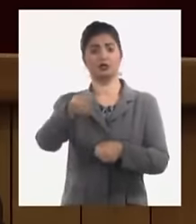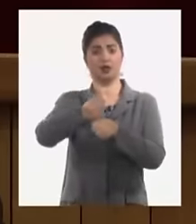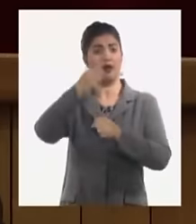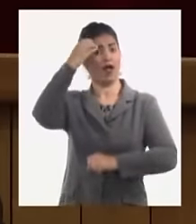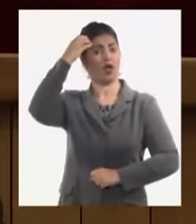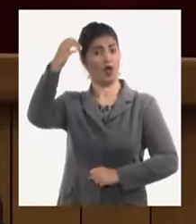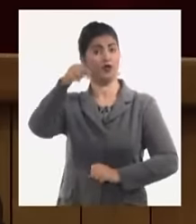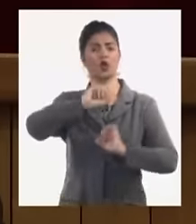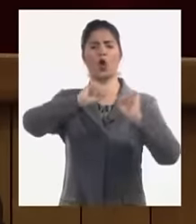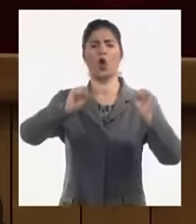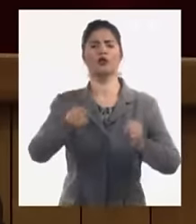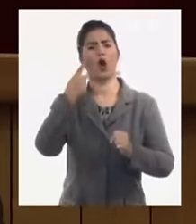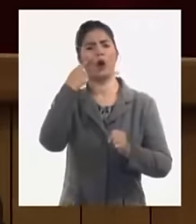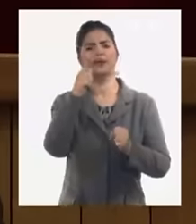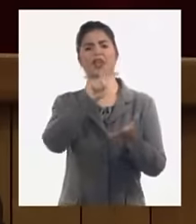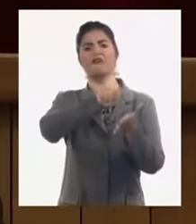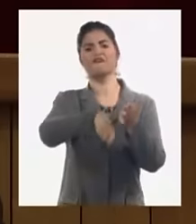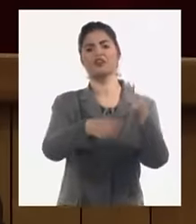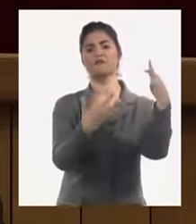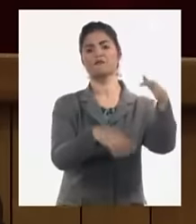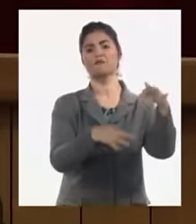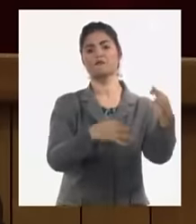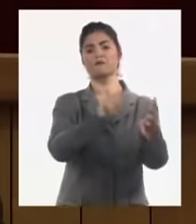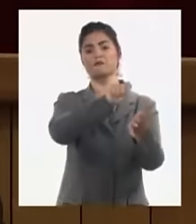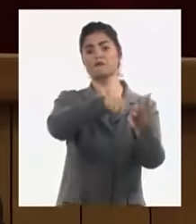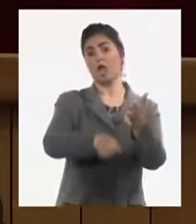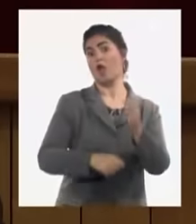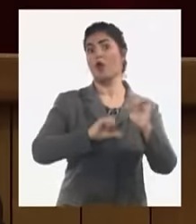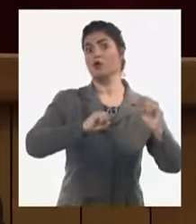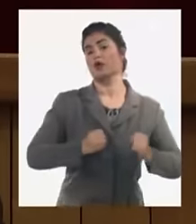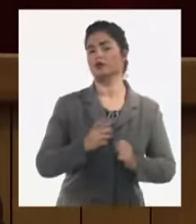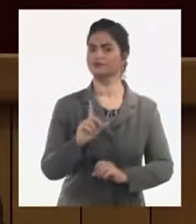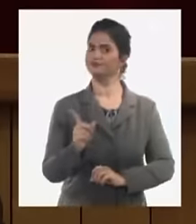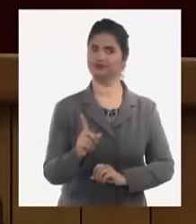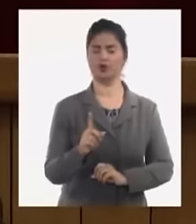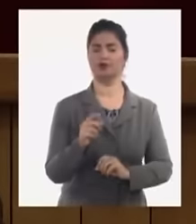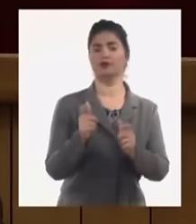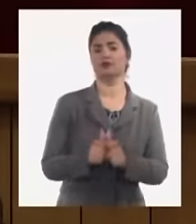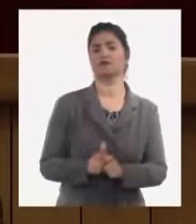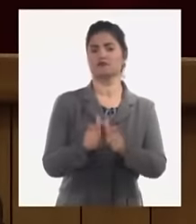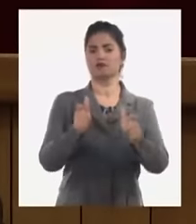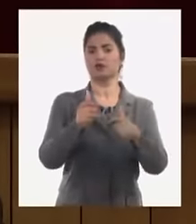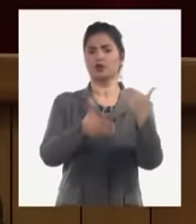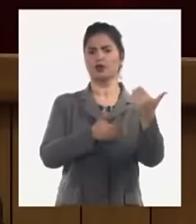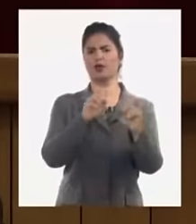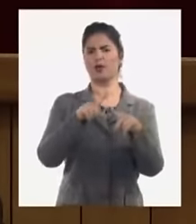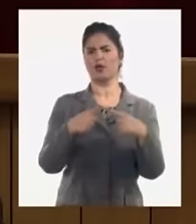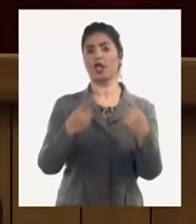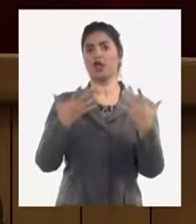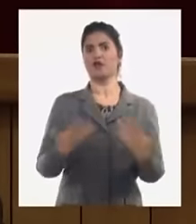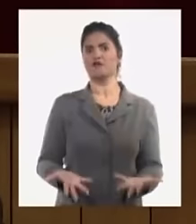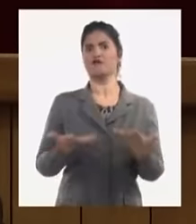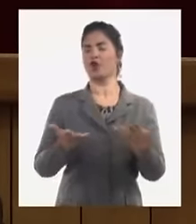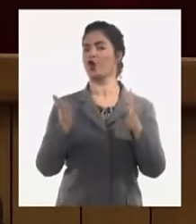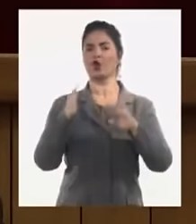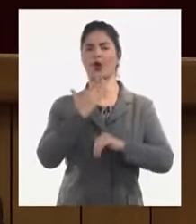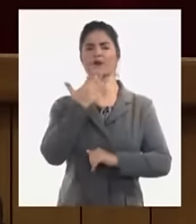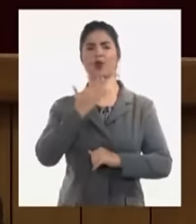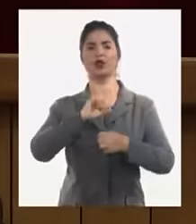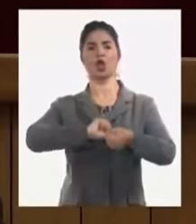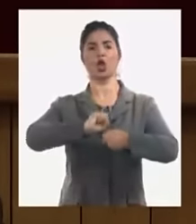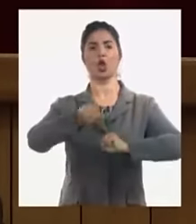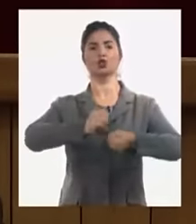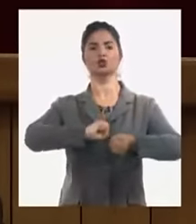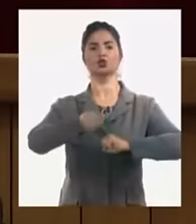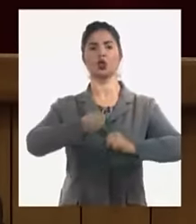existe aquí por tanto hay que reconocer que la mayoría de las distorsiones parten de una debilidad en los funcionarios que